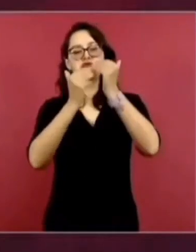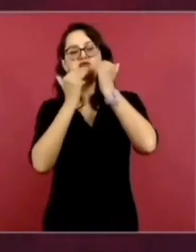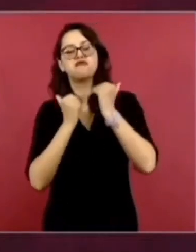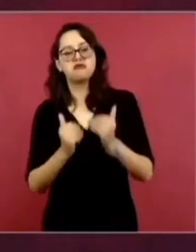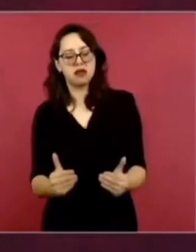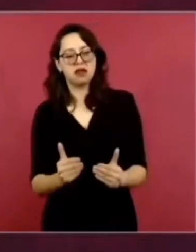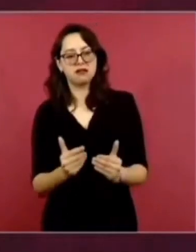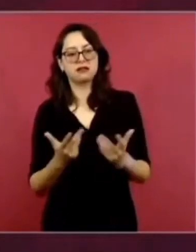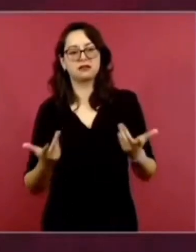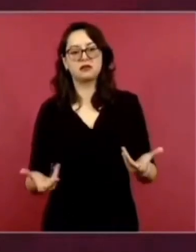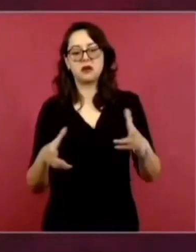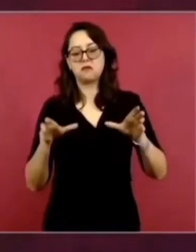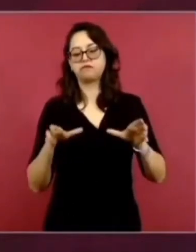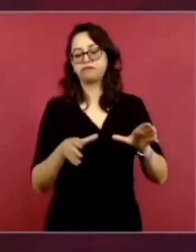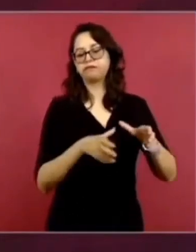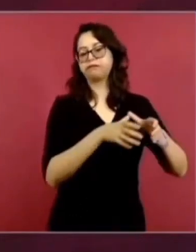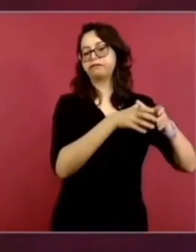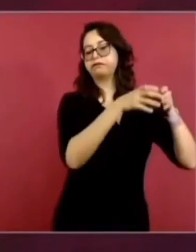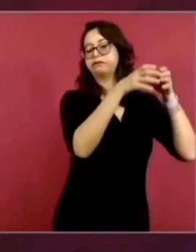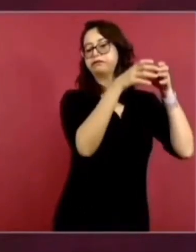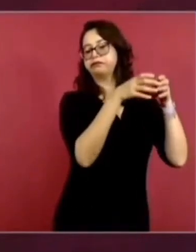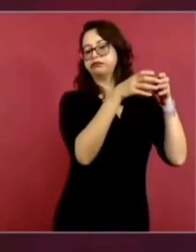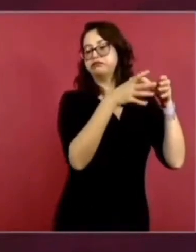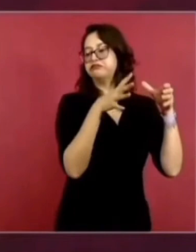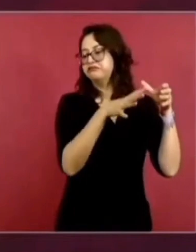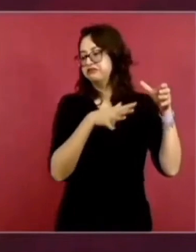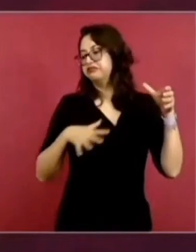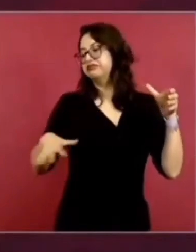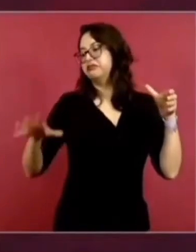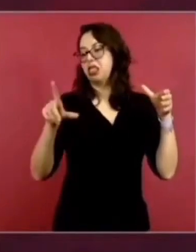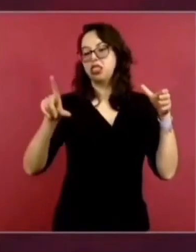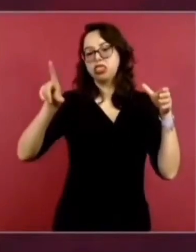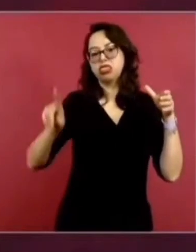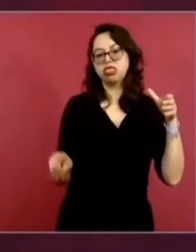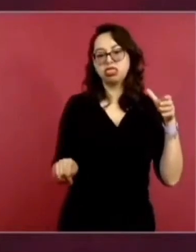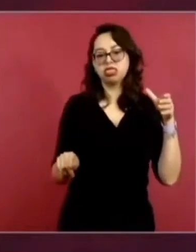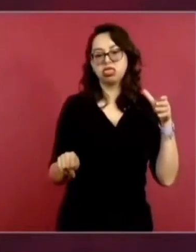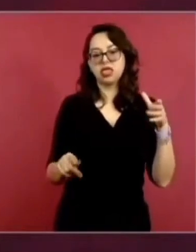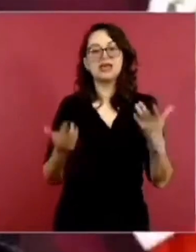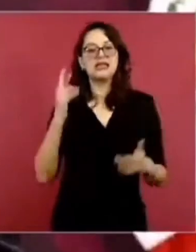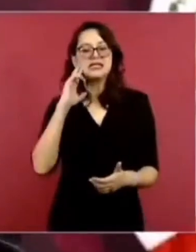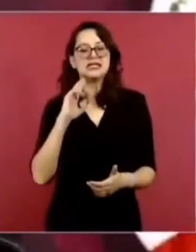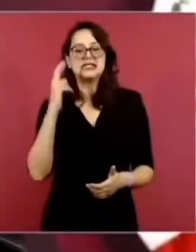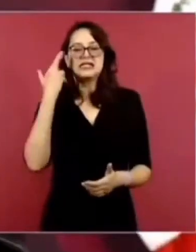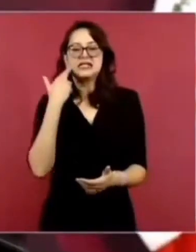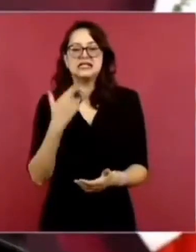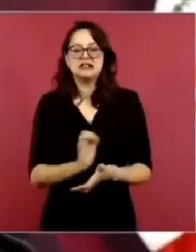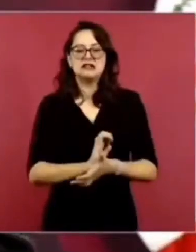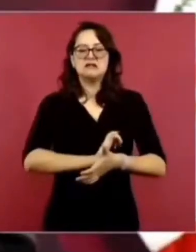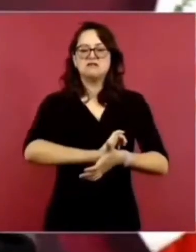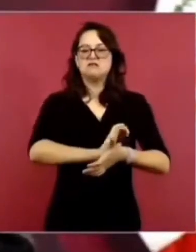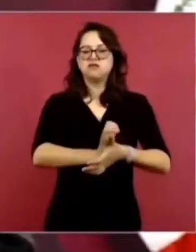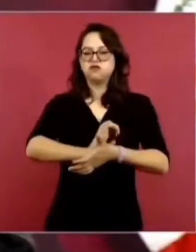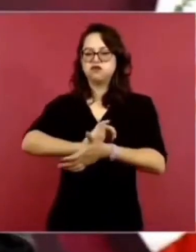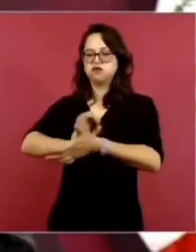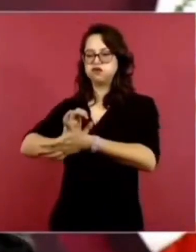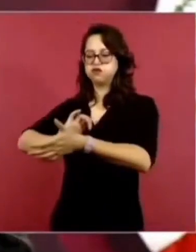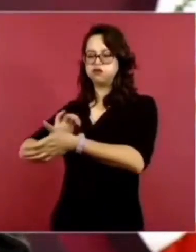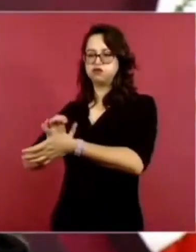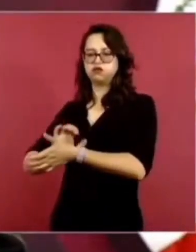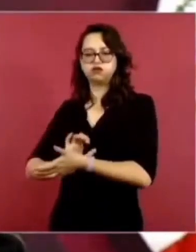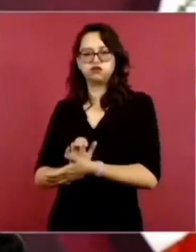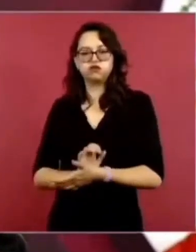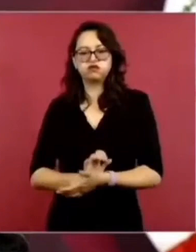Y también mucho racismo soterrado,